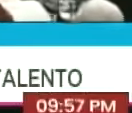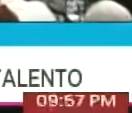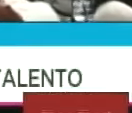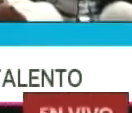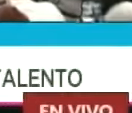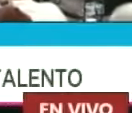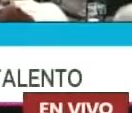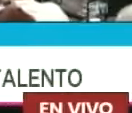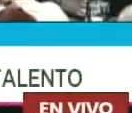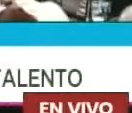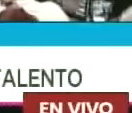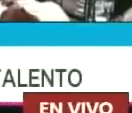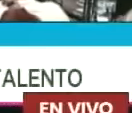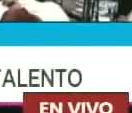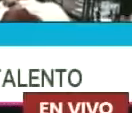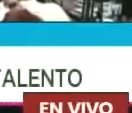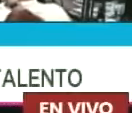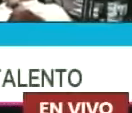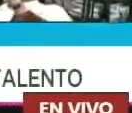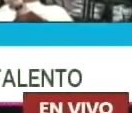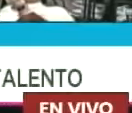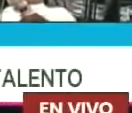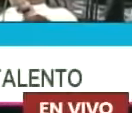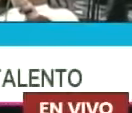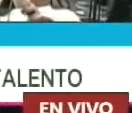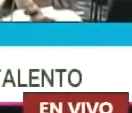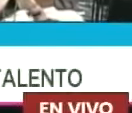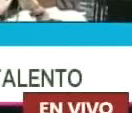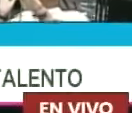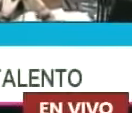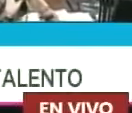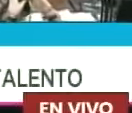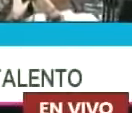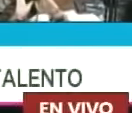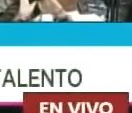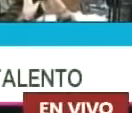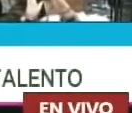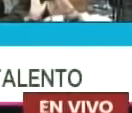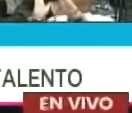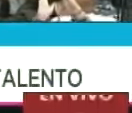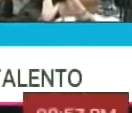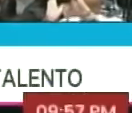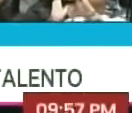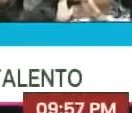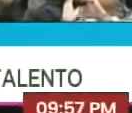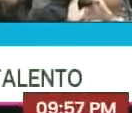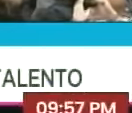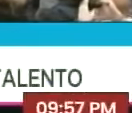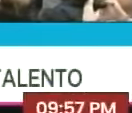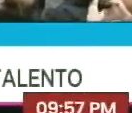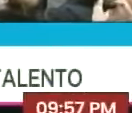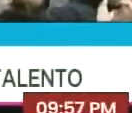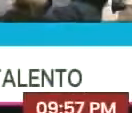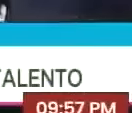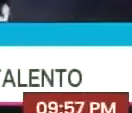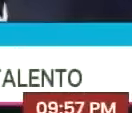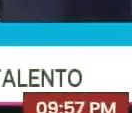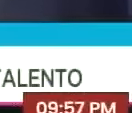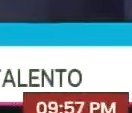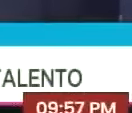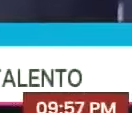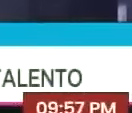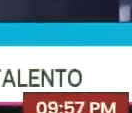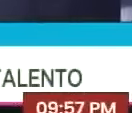los seres venezolanos En la juventud Con talento urbano Corazón filano que en la casa Y es lo que hay Uno, dos, tres